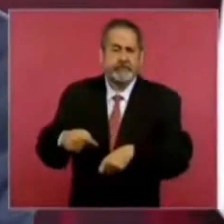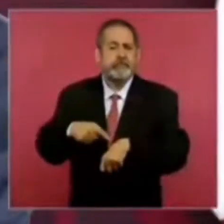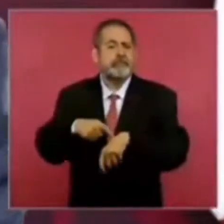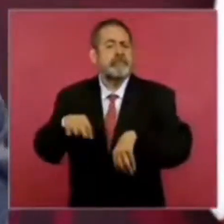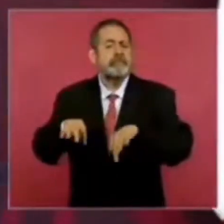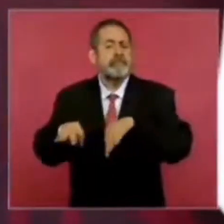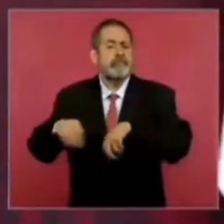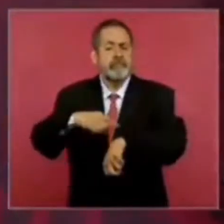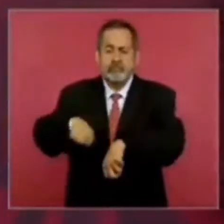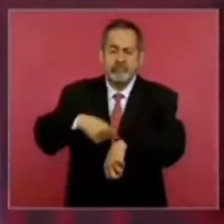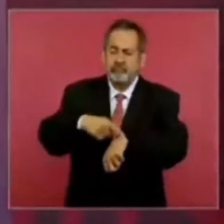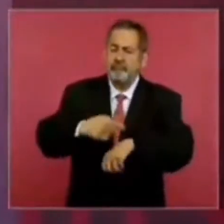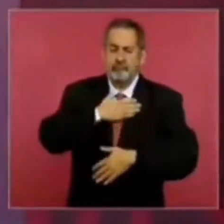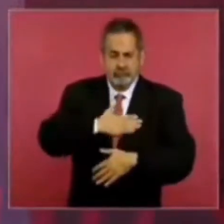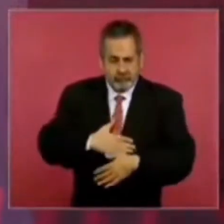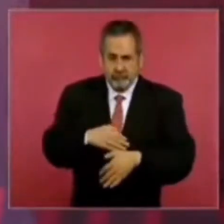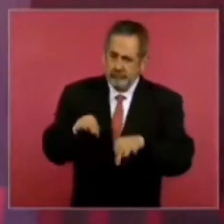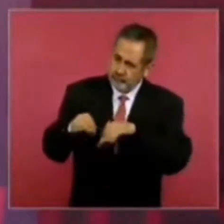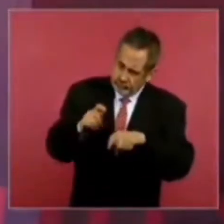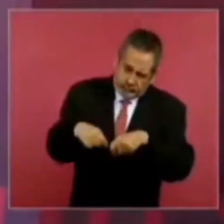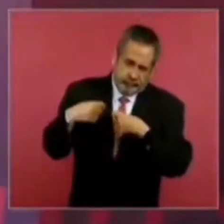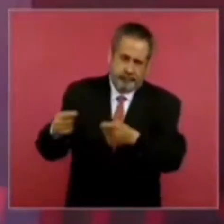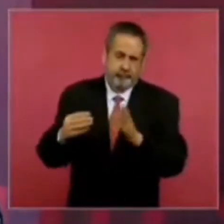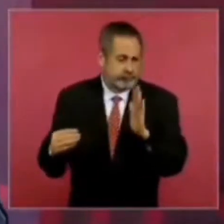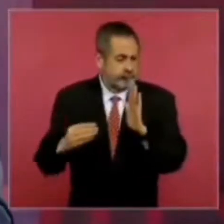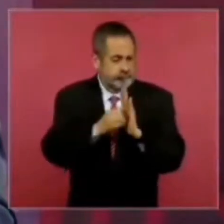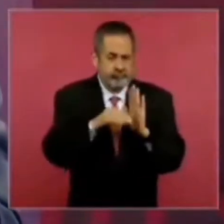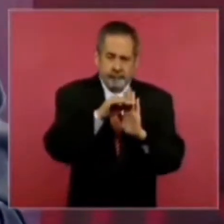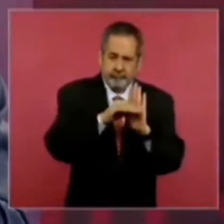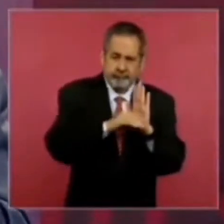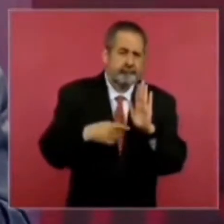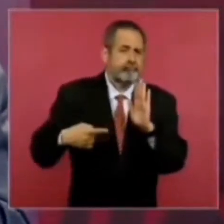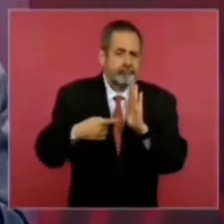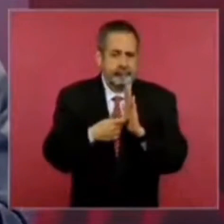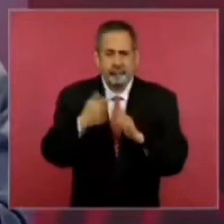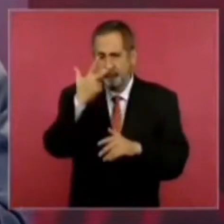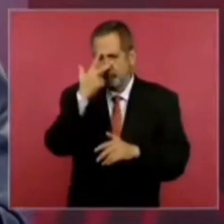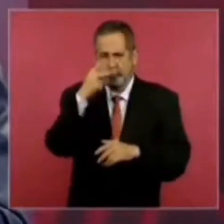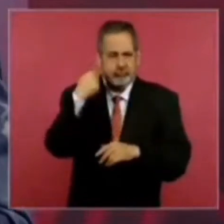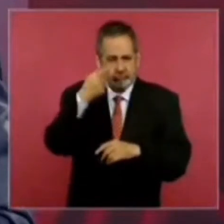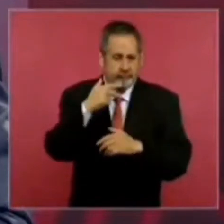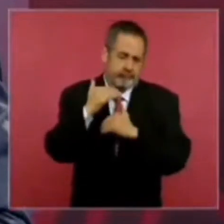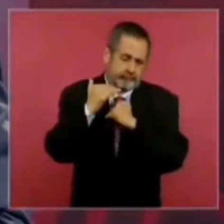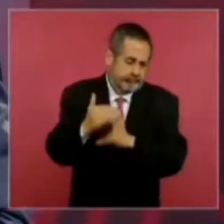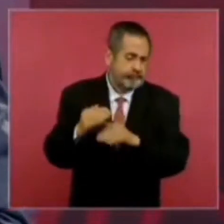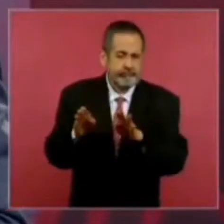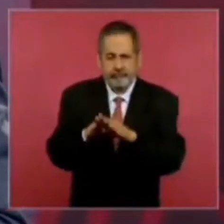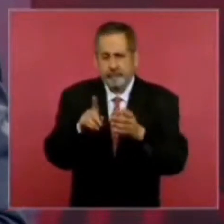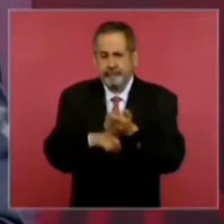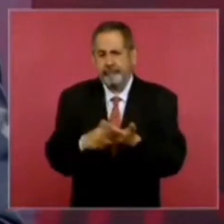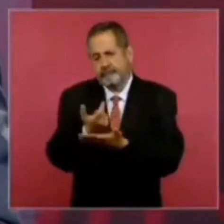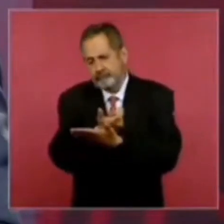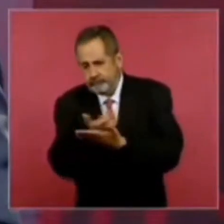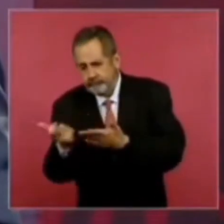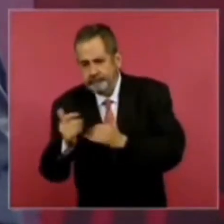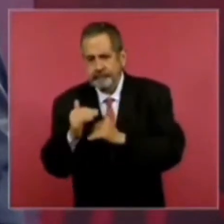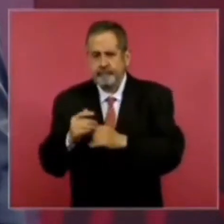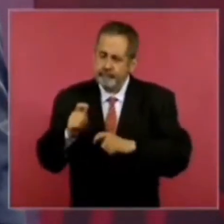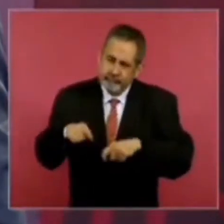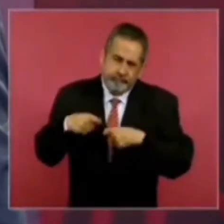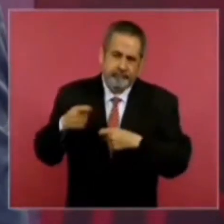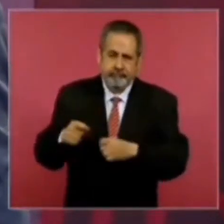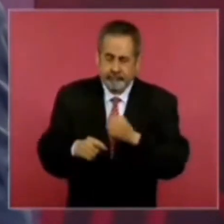de trabajo, de ocho horas, el salario mínimo,